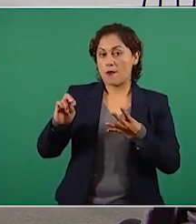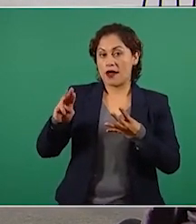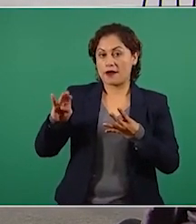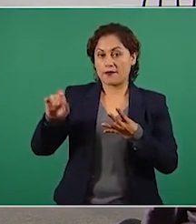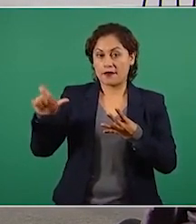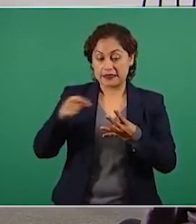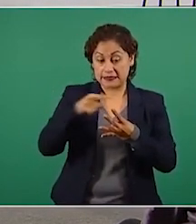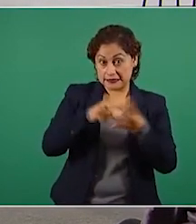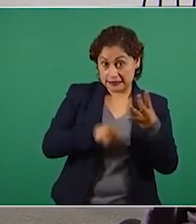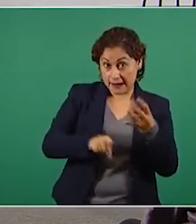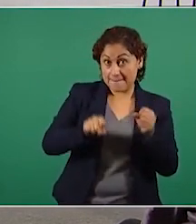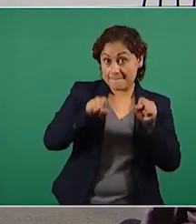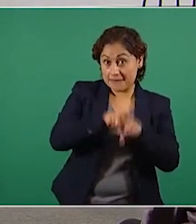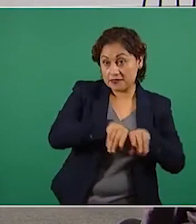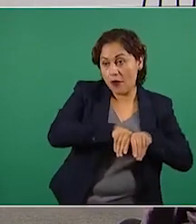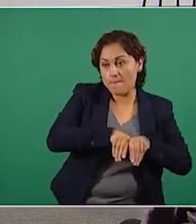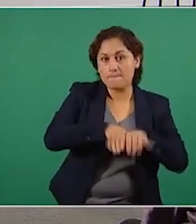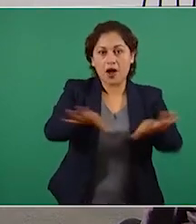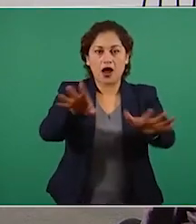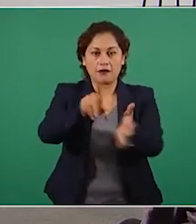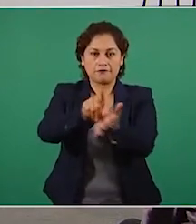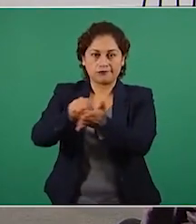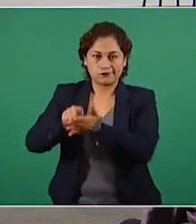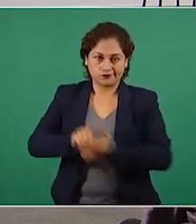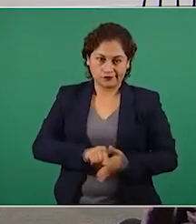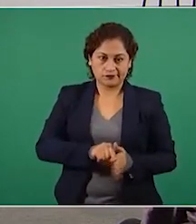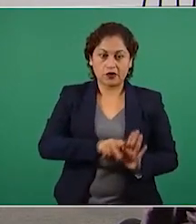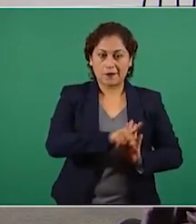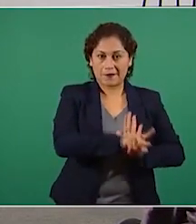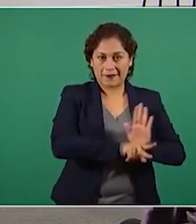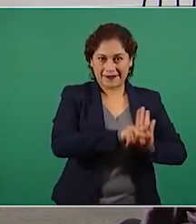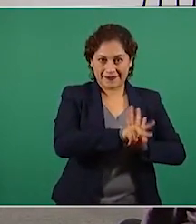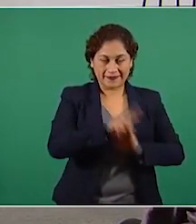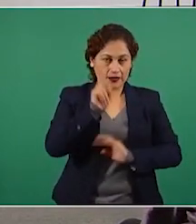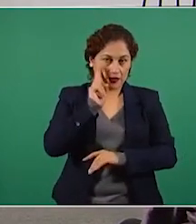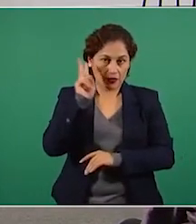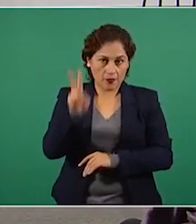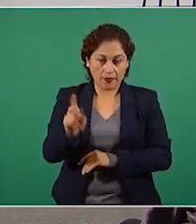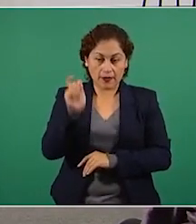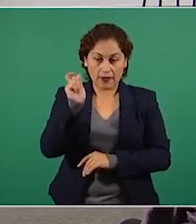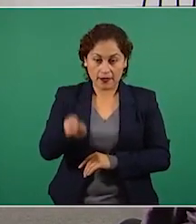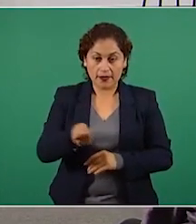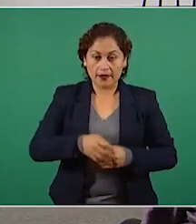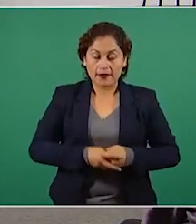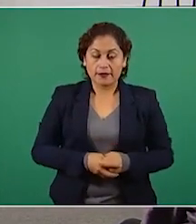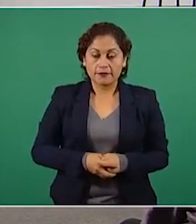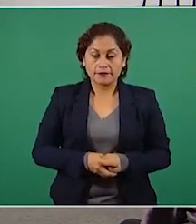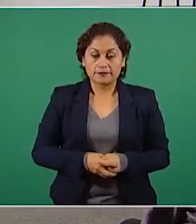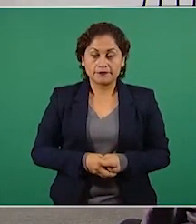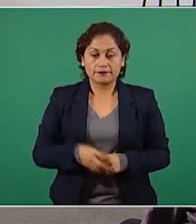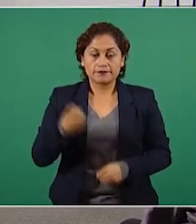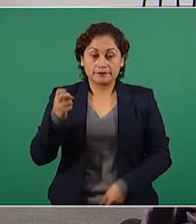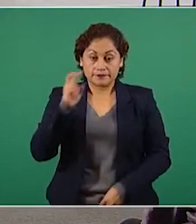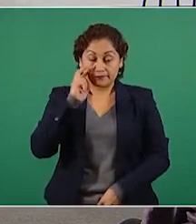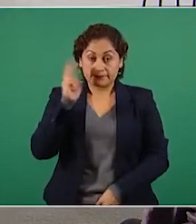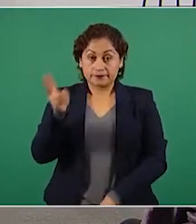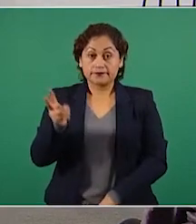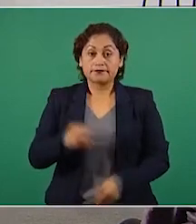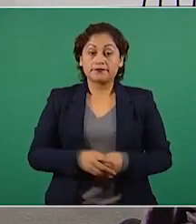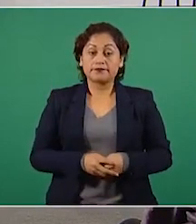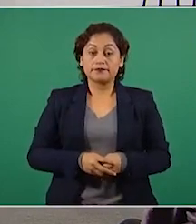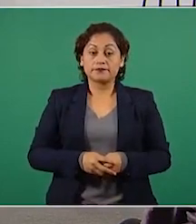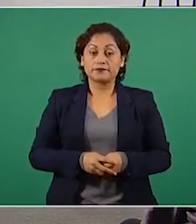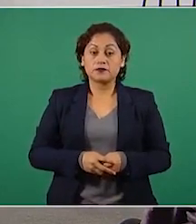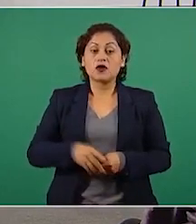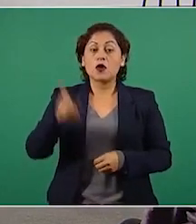reproducido este infundio. El video que se observa en estas impresiones de pantallas es una